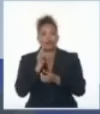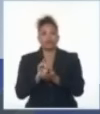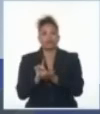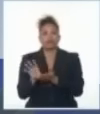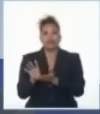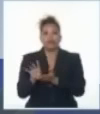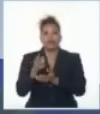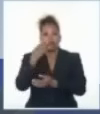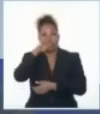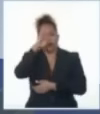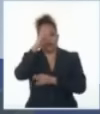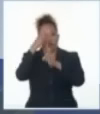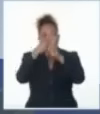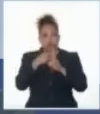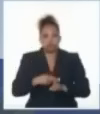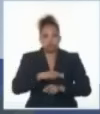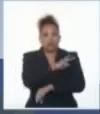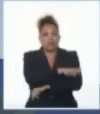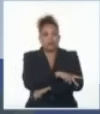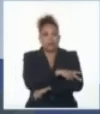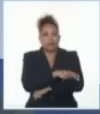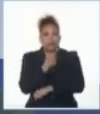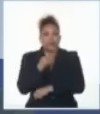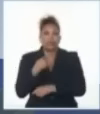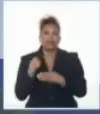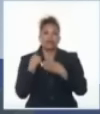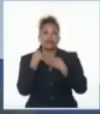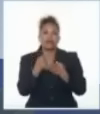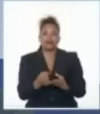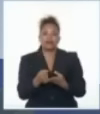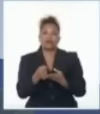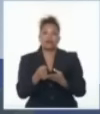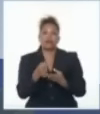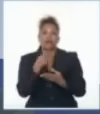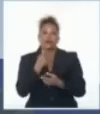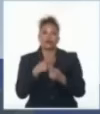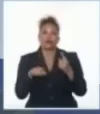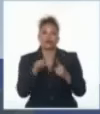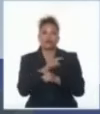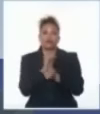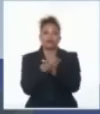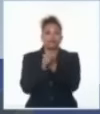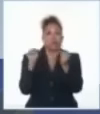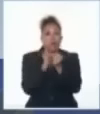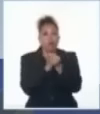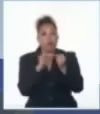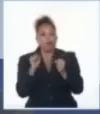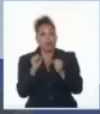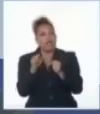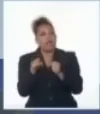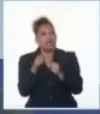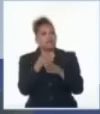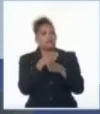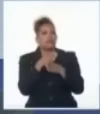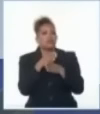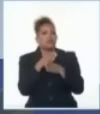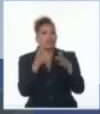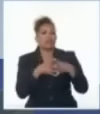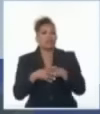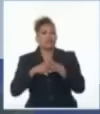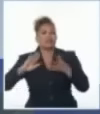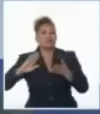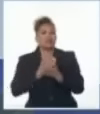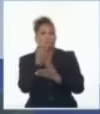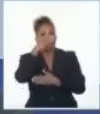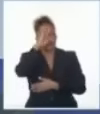lista de países que presuntamente no cooperan plenamente en la lucha contra el terrorismo no significa que Washington elimine a la nación de